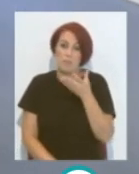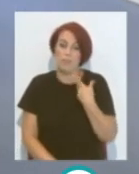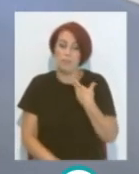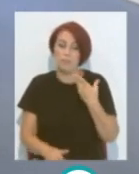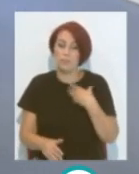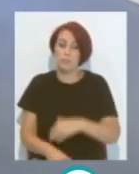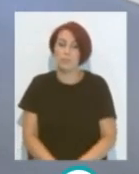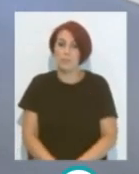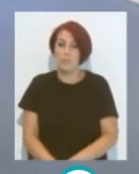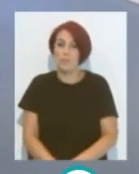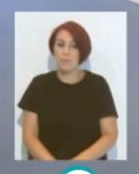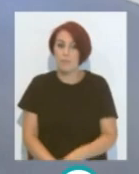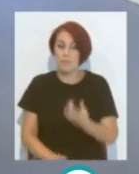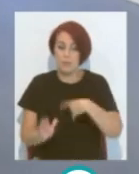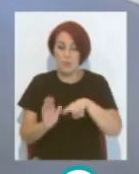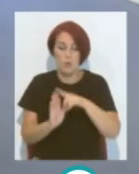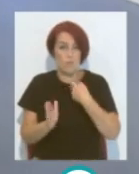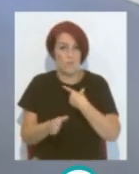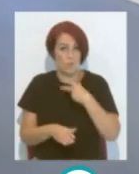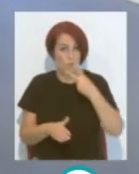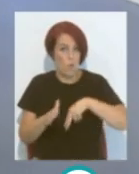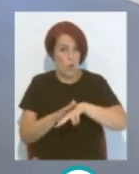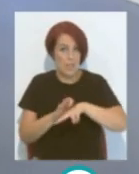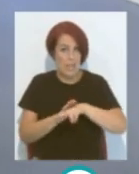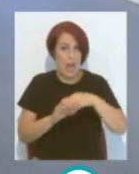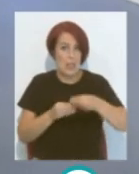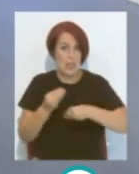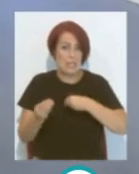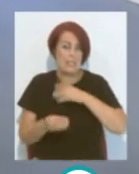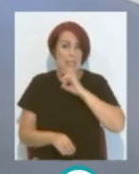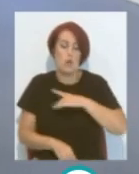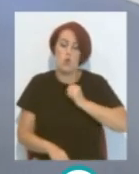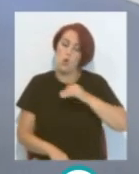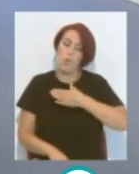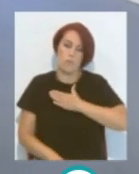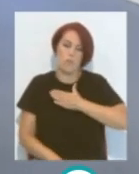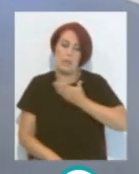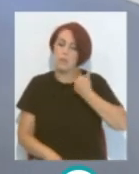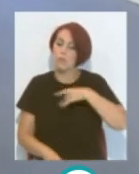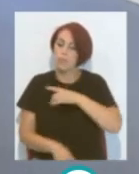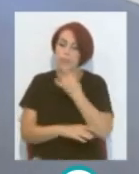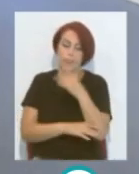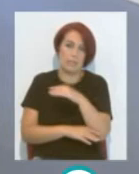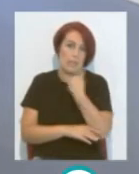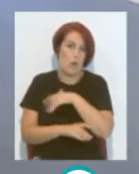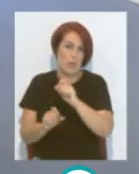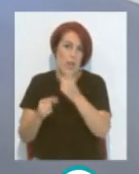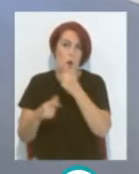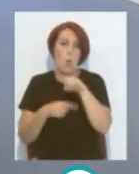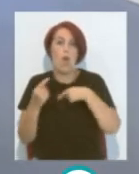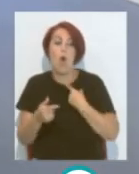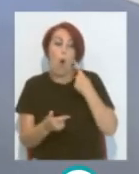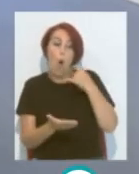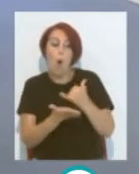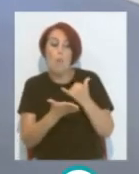Registrado La inscripción De los futbolistas Lo hace el propio club Y eso ya queda registrado Después ya Verifican Si